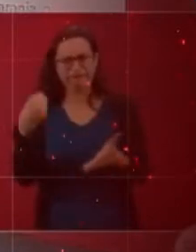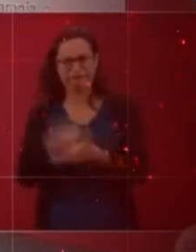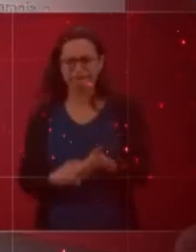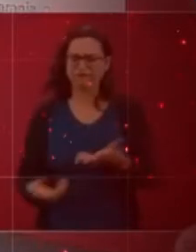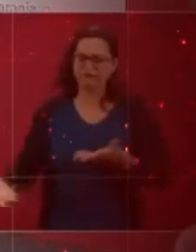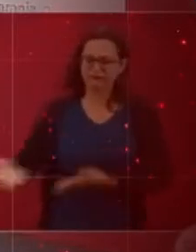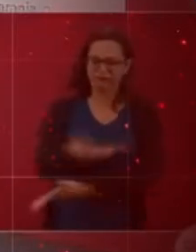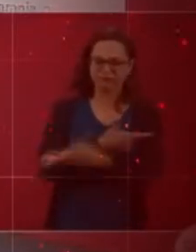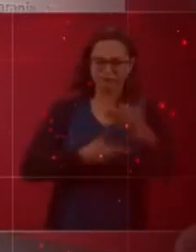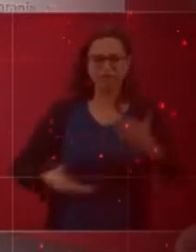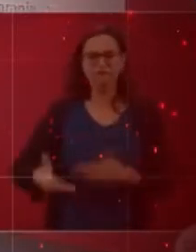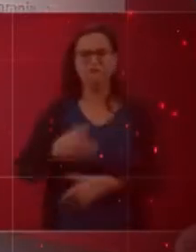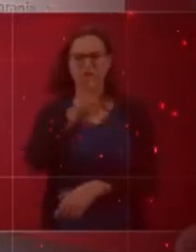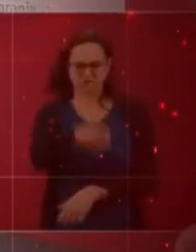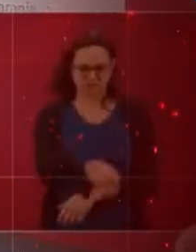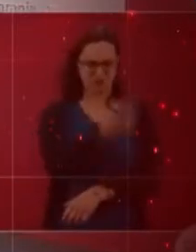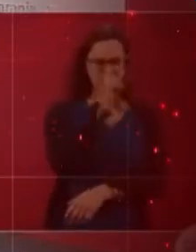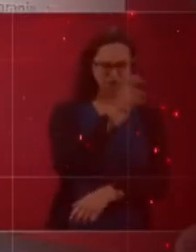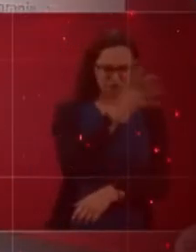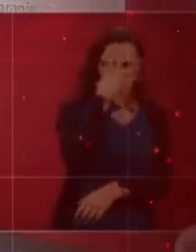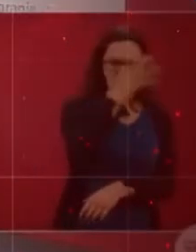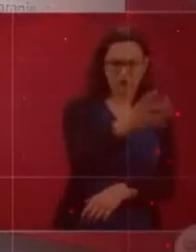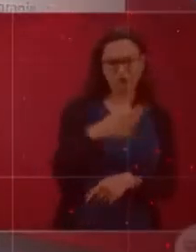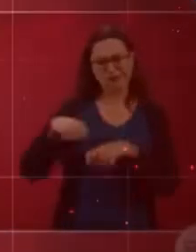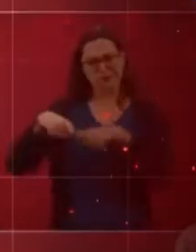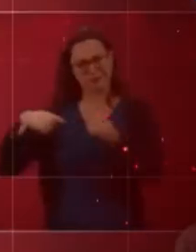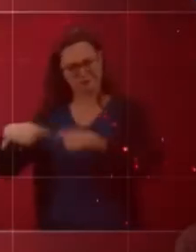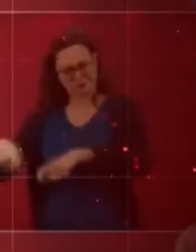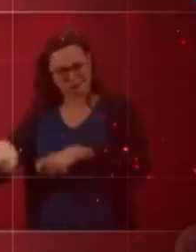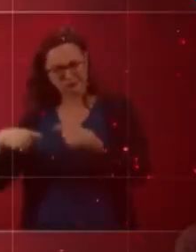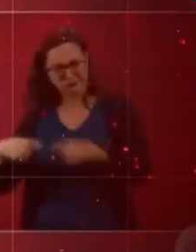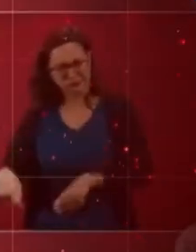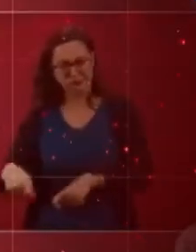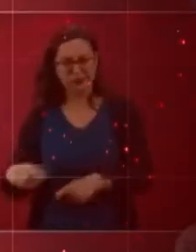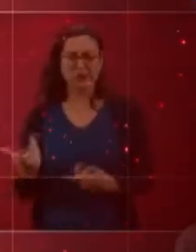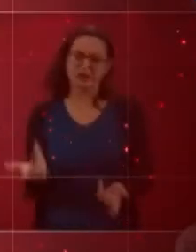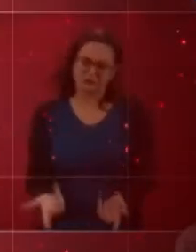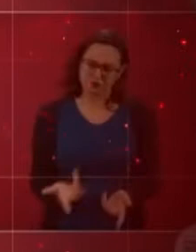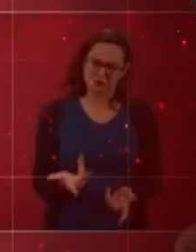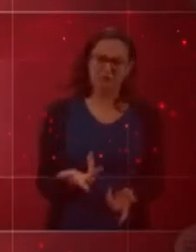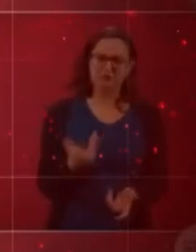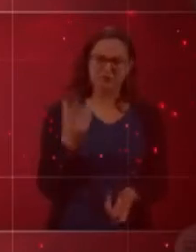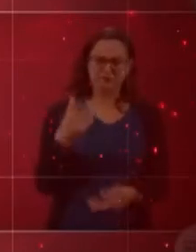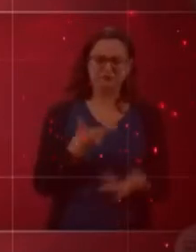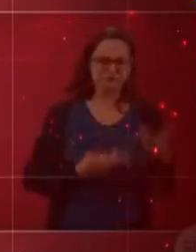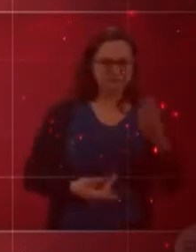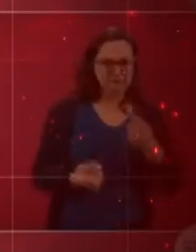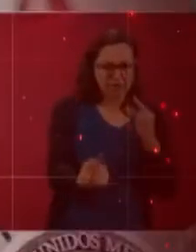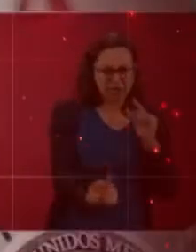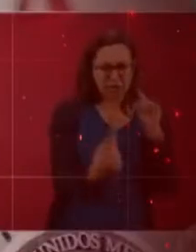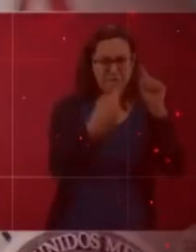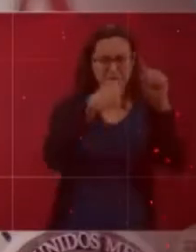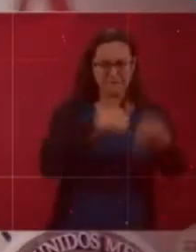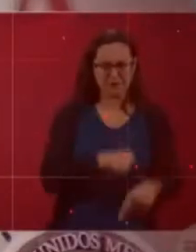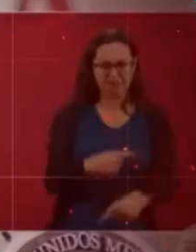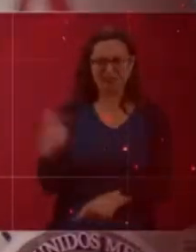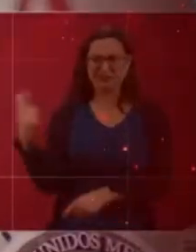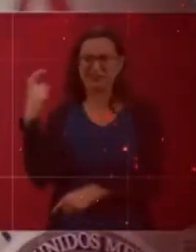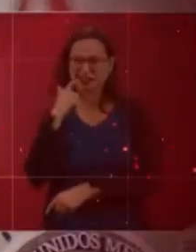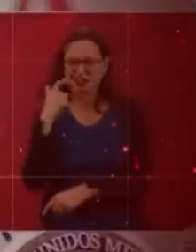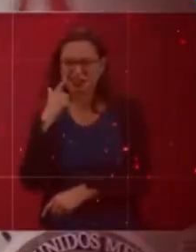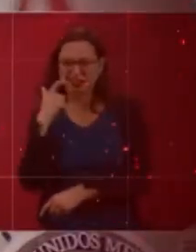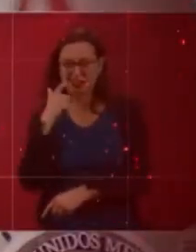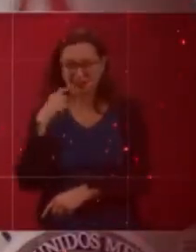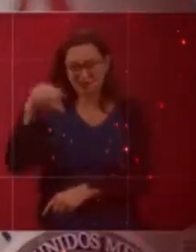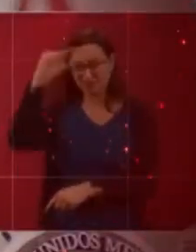firmeza y flexibilidad, pasión y empatía, la inteligencia y tenacidad para defender los derechos de todas.